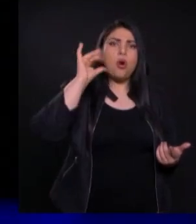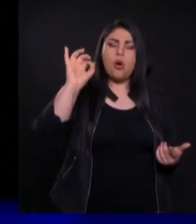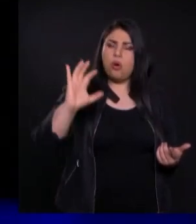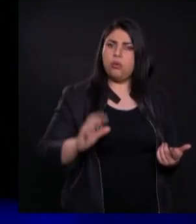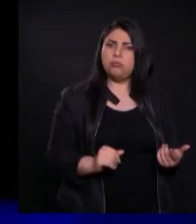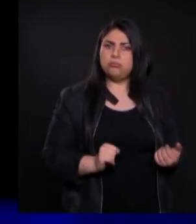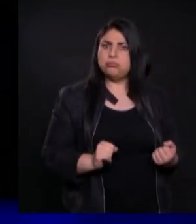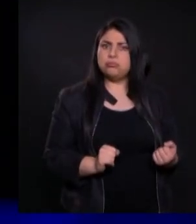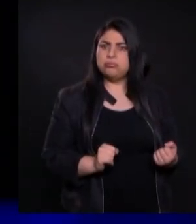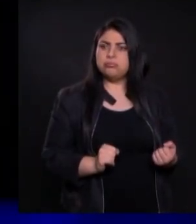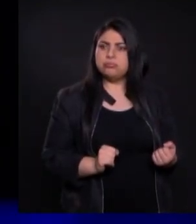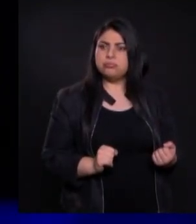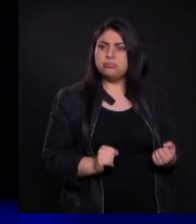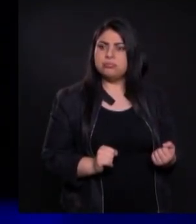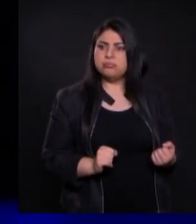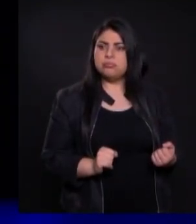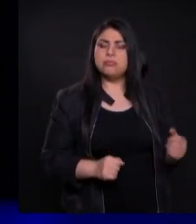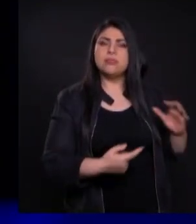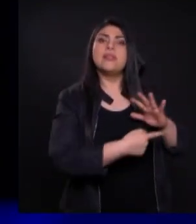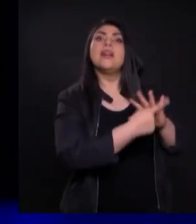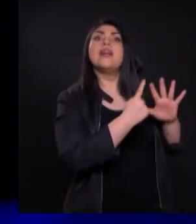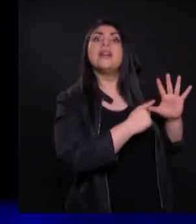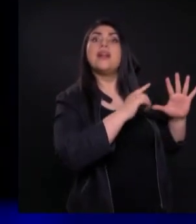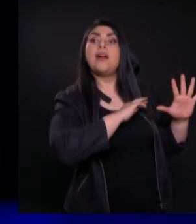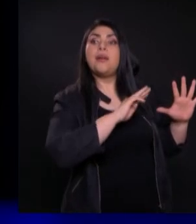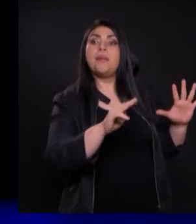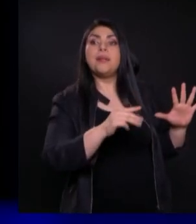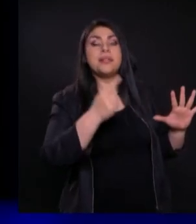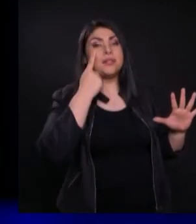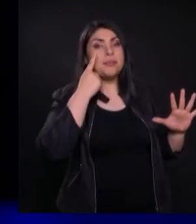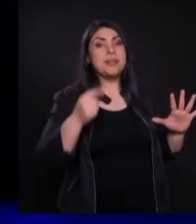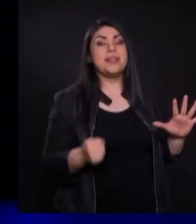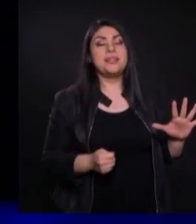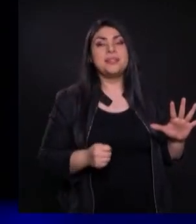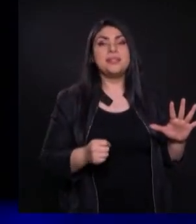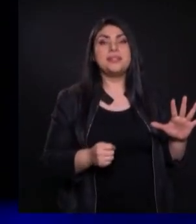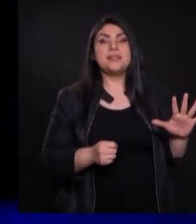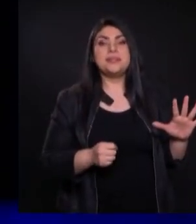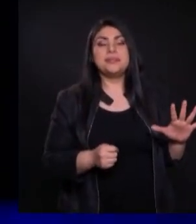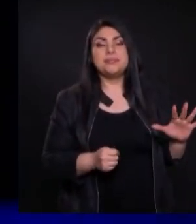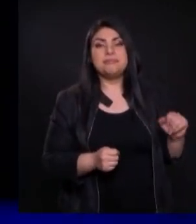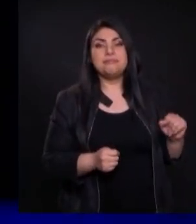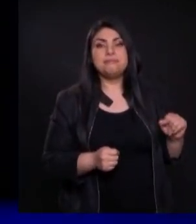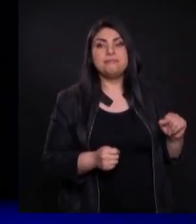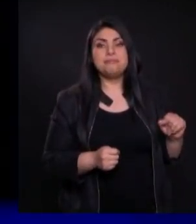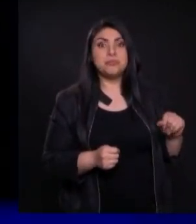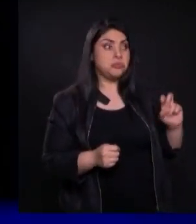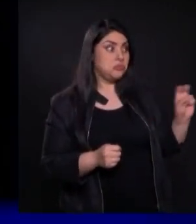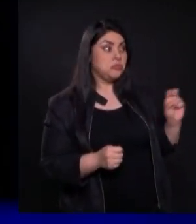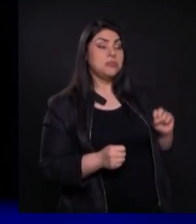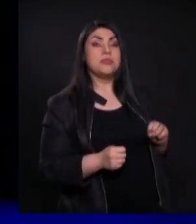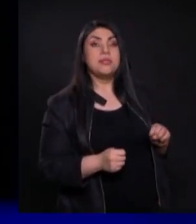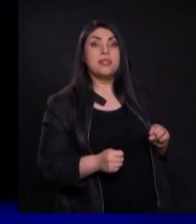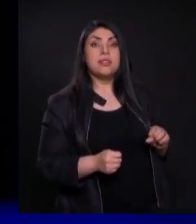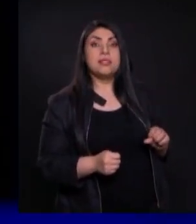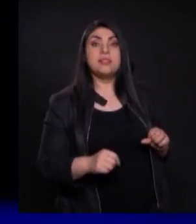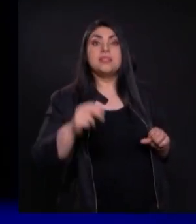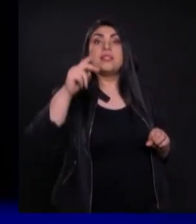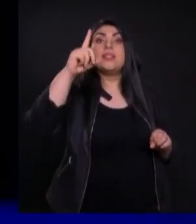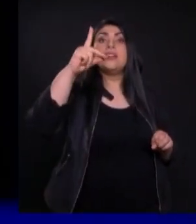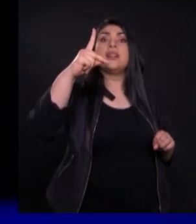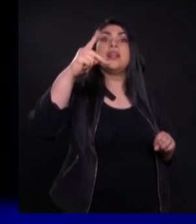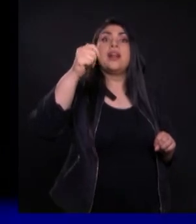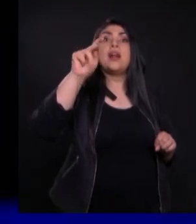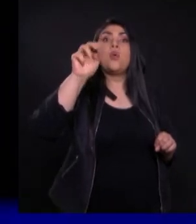Pero tienen cinco mandamientos Se los quiero leer Oiga esto En una ocasión Kawasaki ha resumido Los